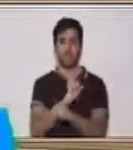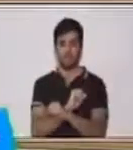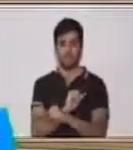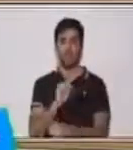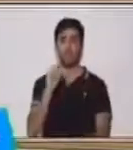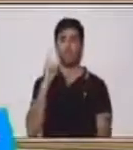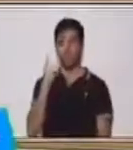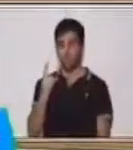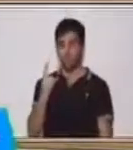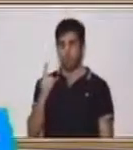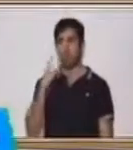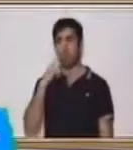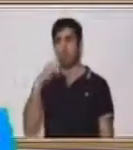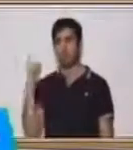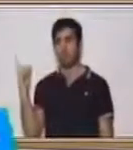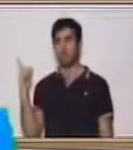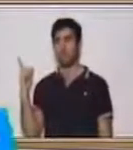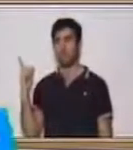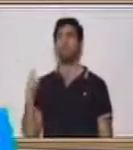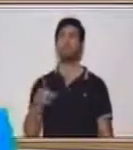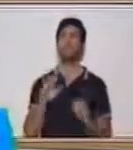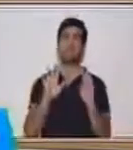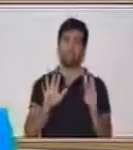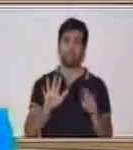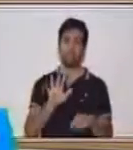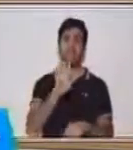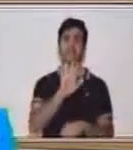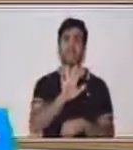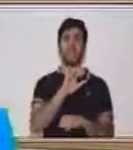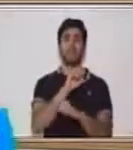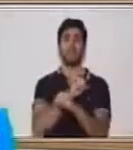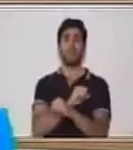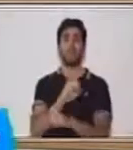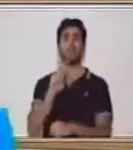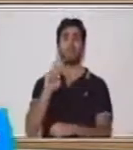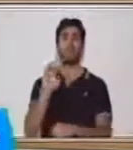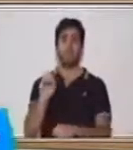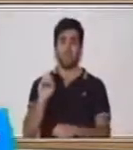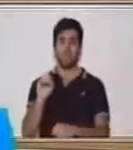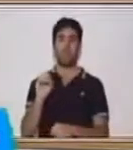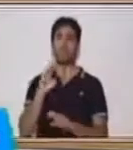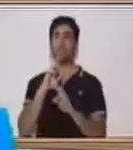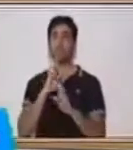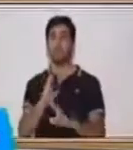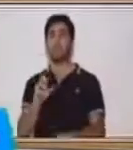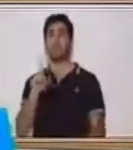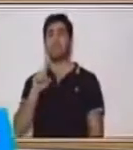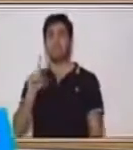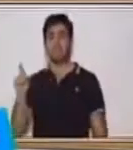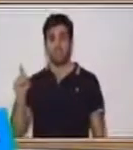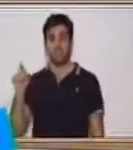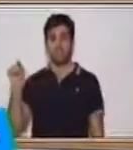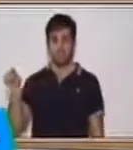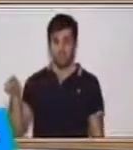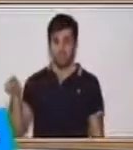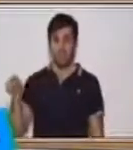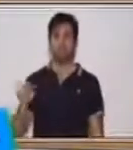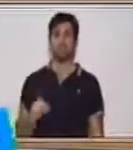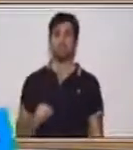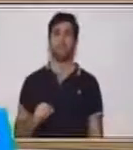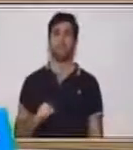siete. Decimos cinco por veinte es igual a